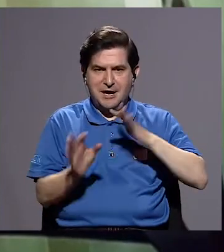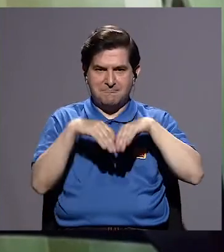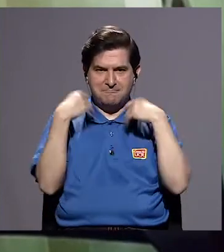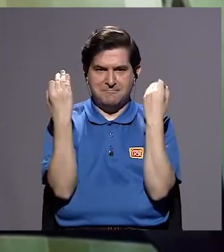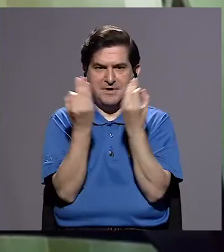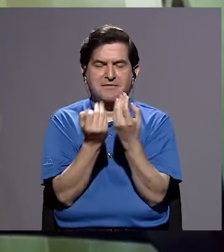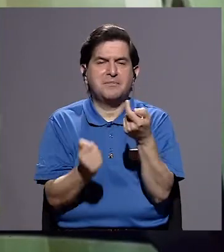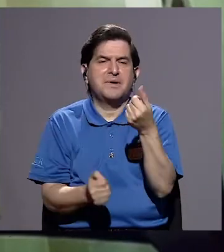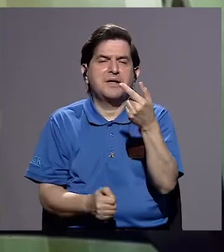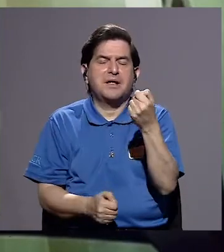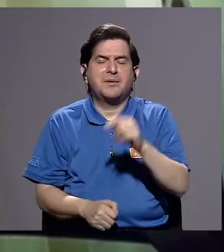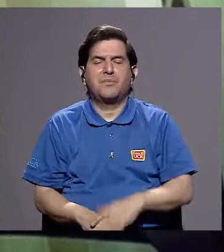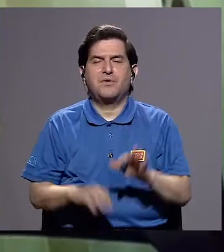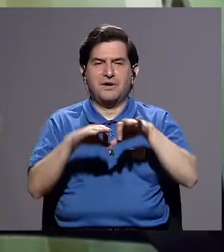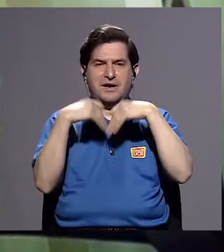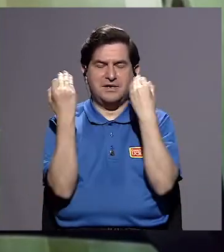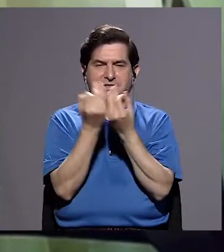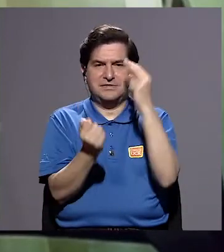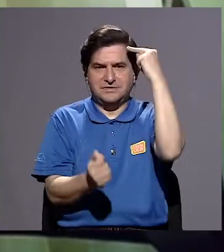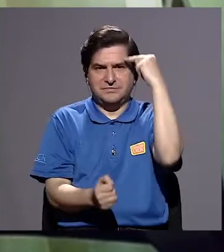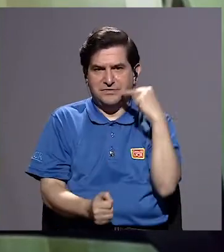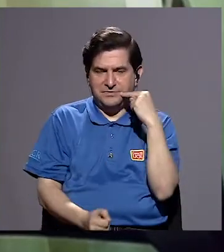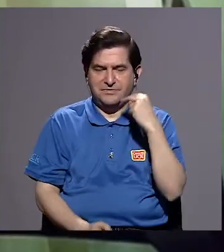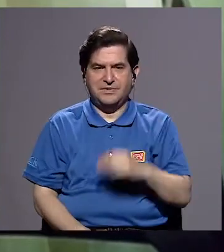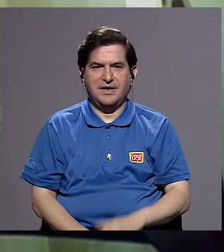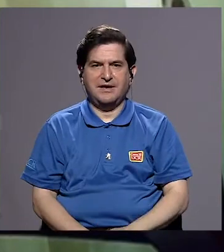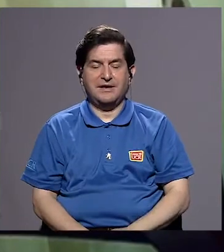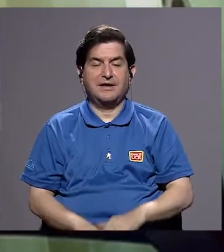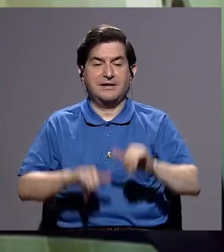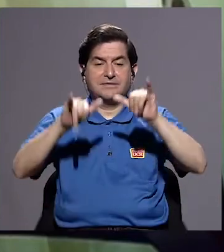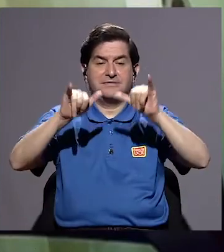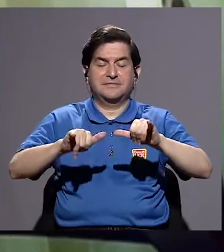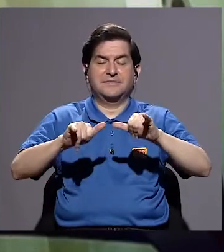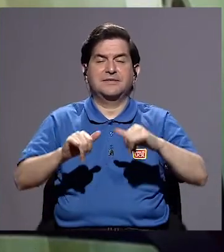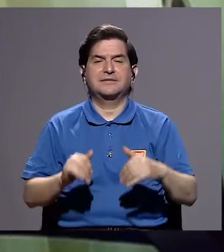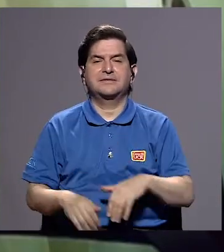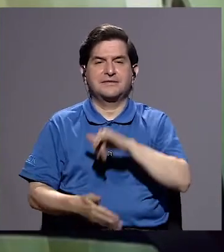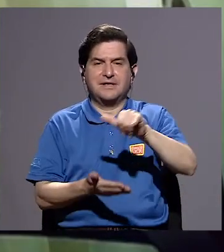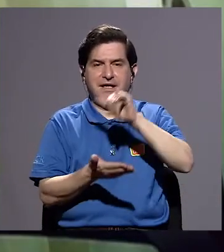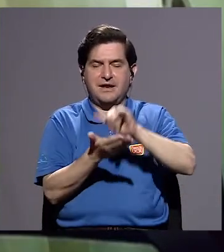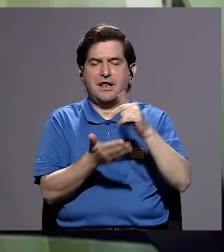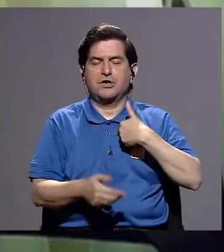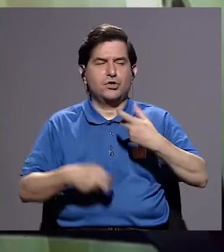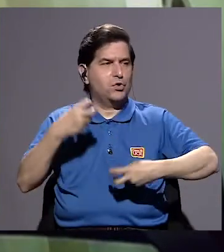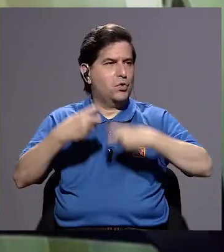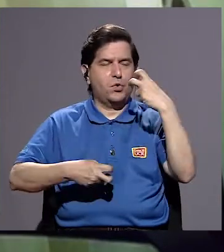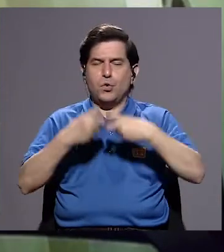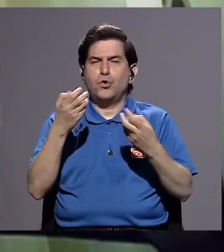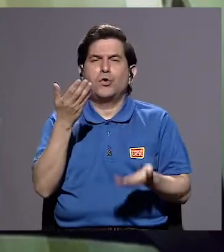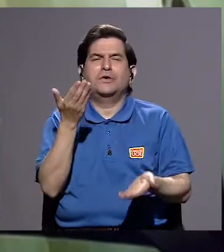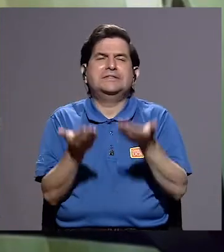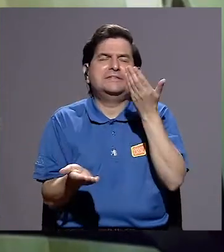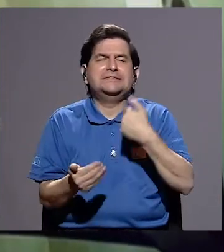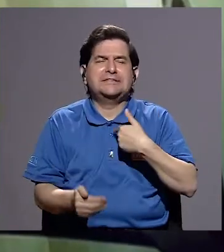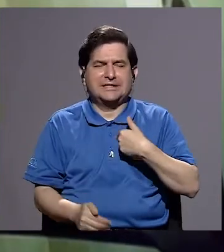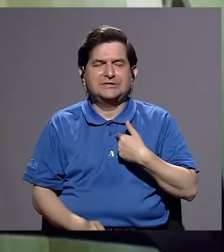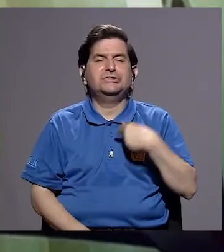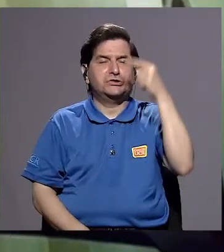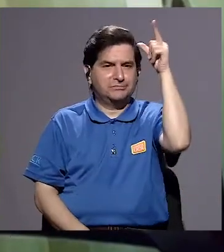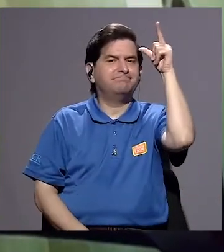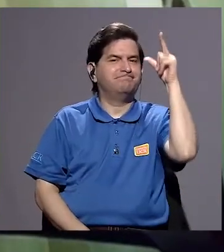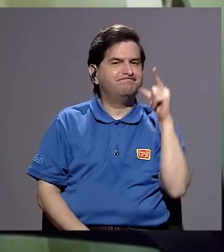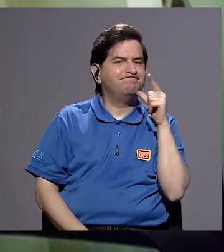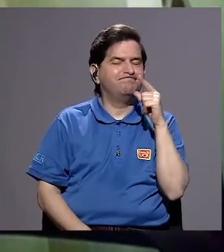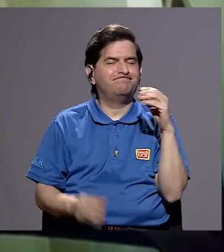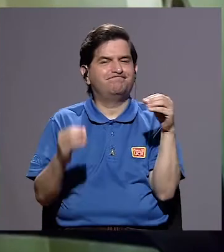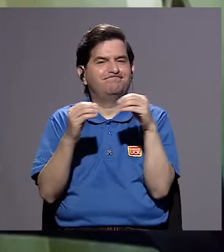mía eran de las pocas familias negras, estábamos en San José, no tuve ningún problema. Tal vez si hubiera estado en Limón,